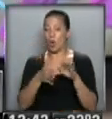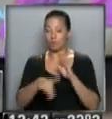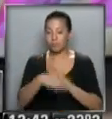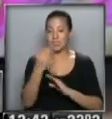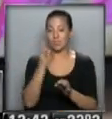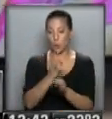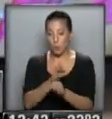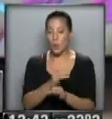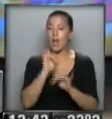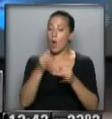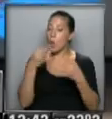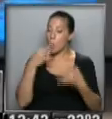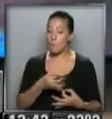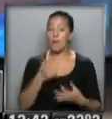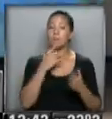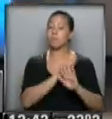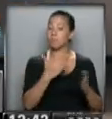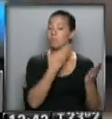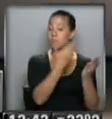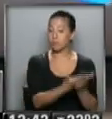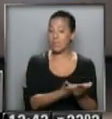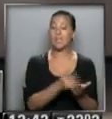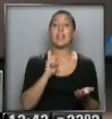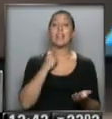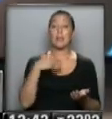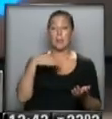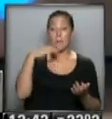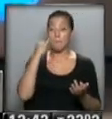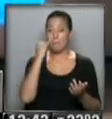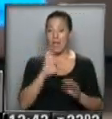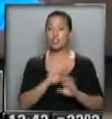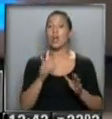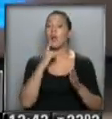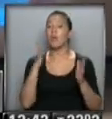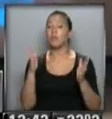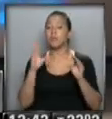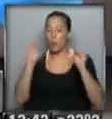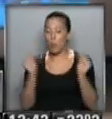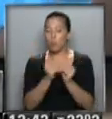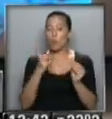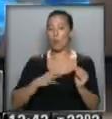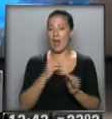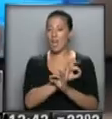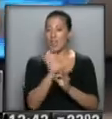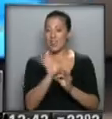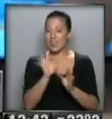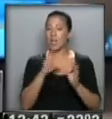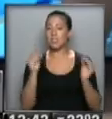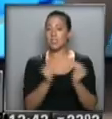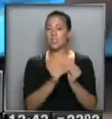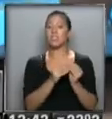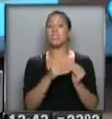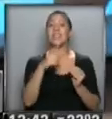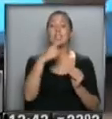de Adriana, lo presentó y el 13 de mayo está cobrando lo que se acumuló a lo largo de todo el año. Tiene dos hijos, son 704